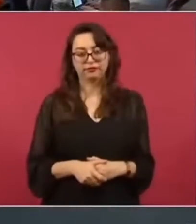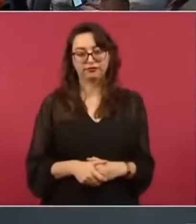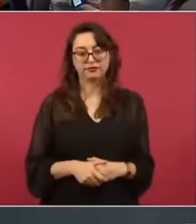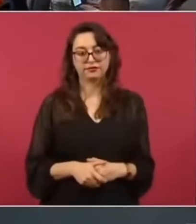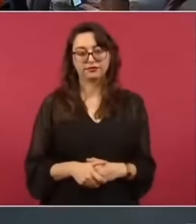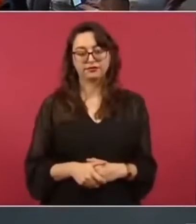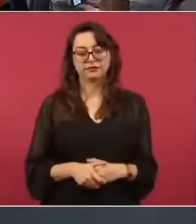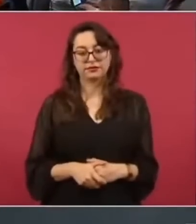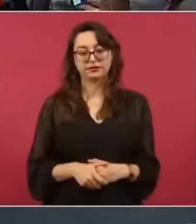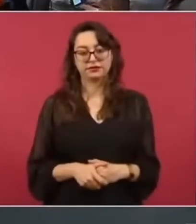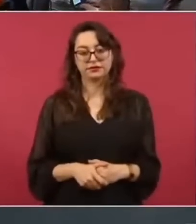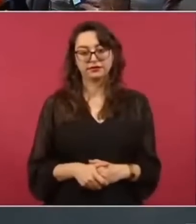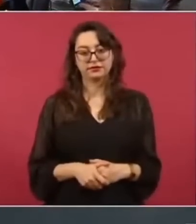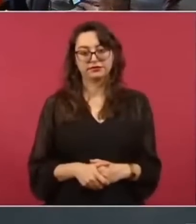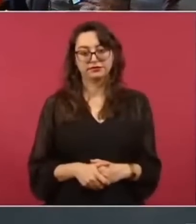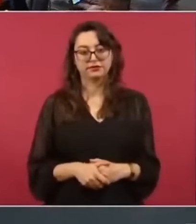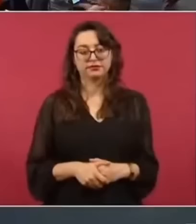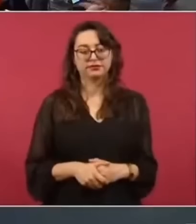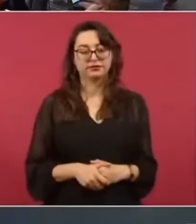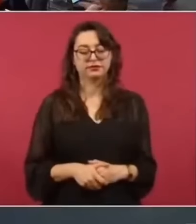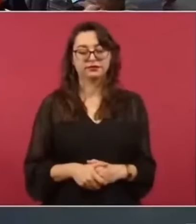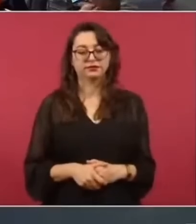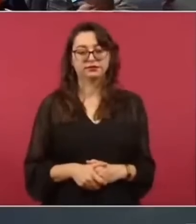y que, de esa manera,